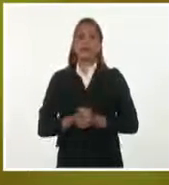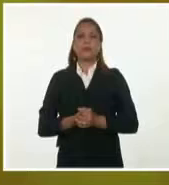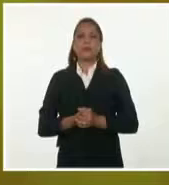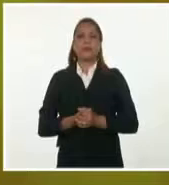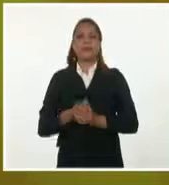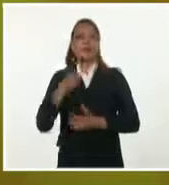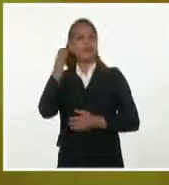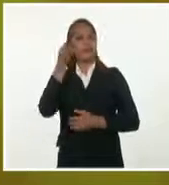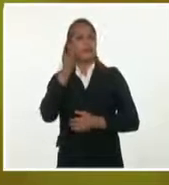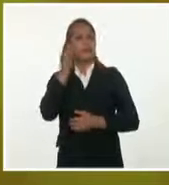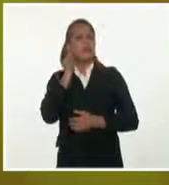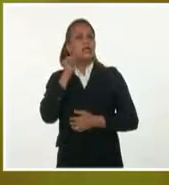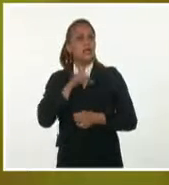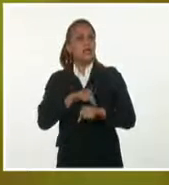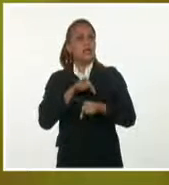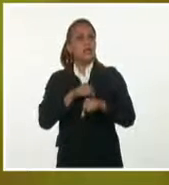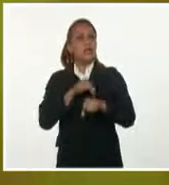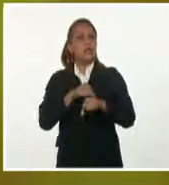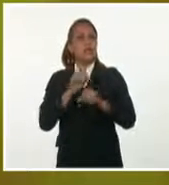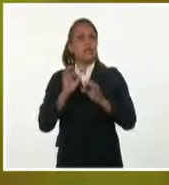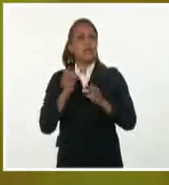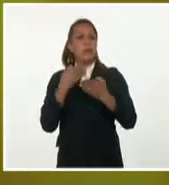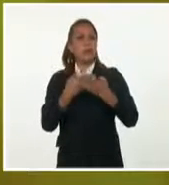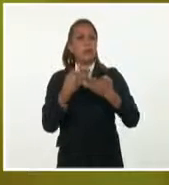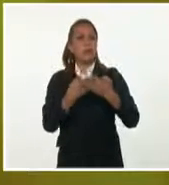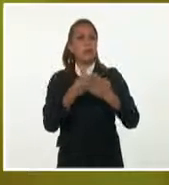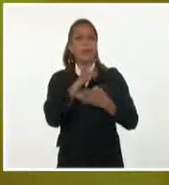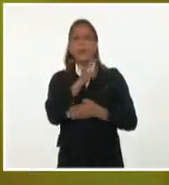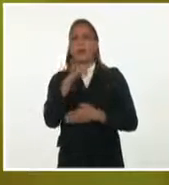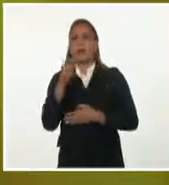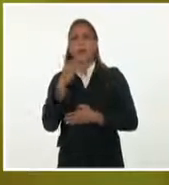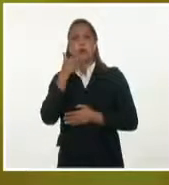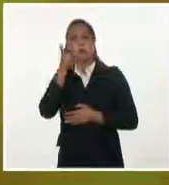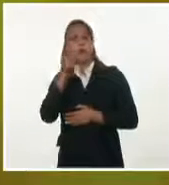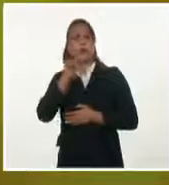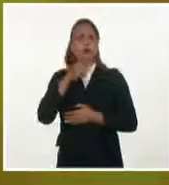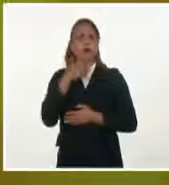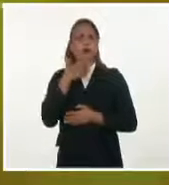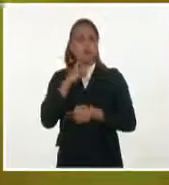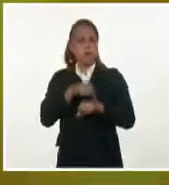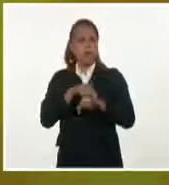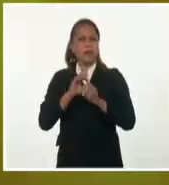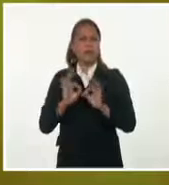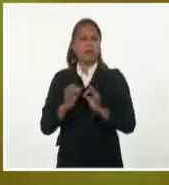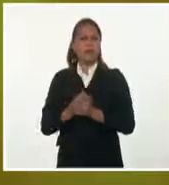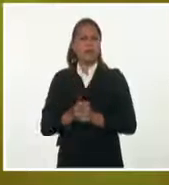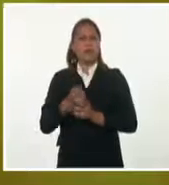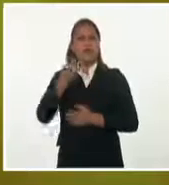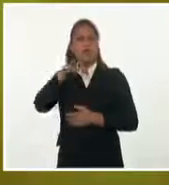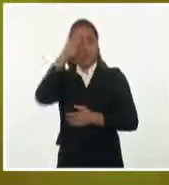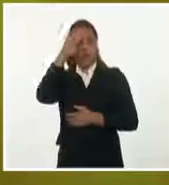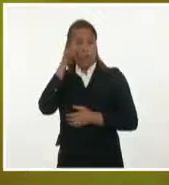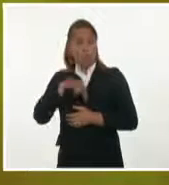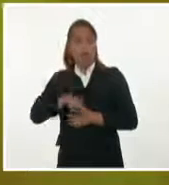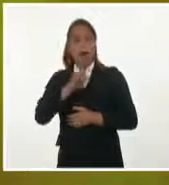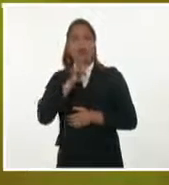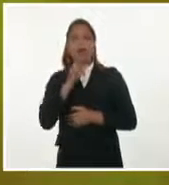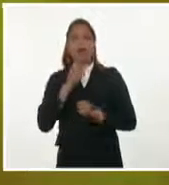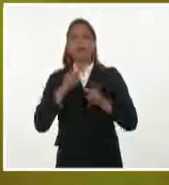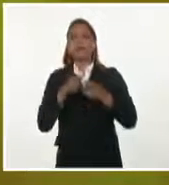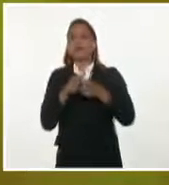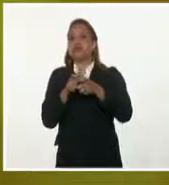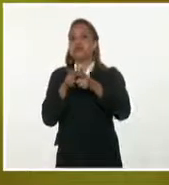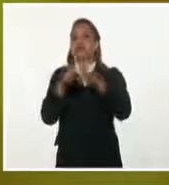suficiente para comprobar la eficacia de ambos candidatos vacunales? ¿Tendrá Cuba una transmisión del virus suficiente